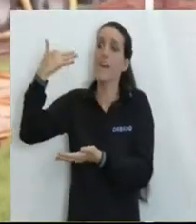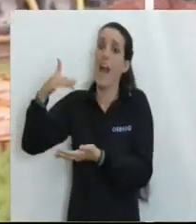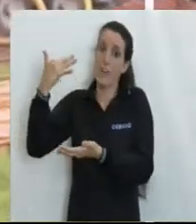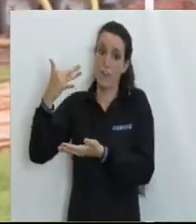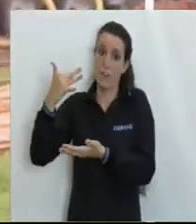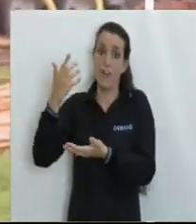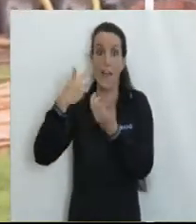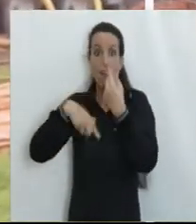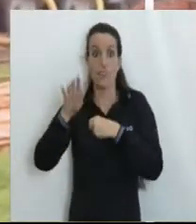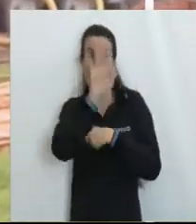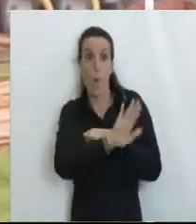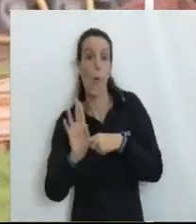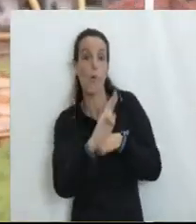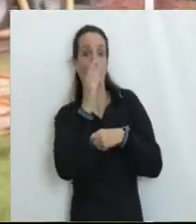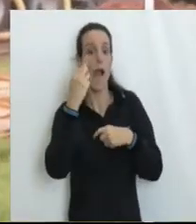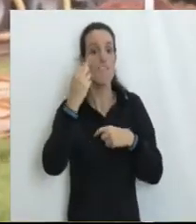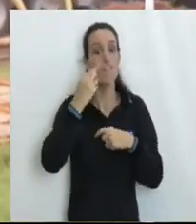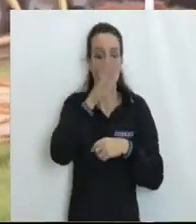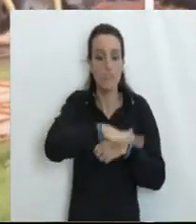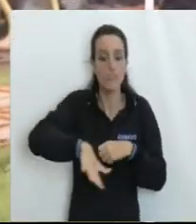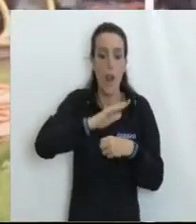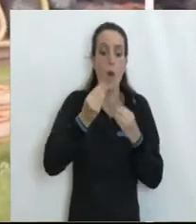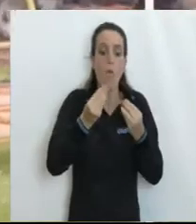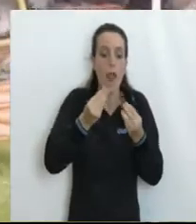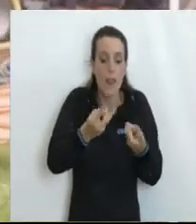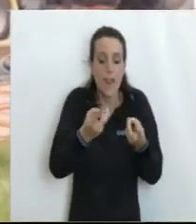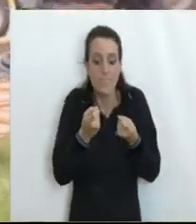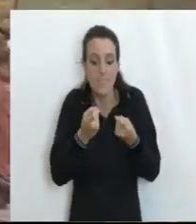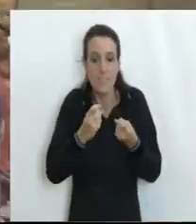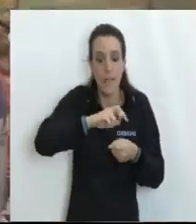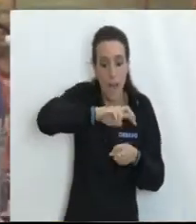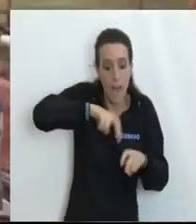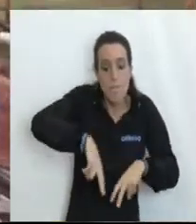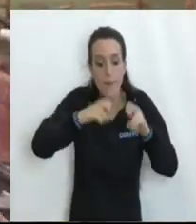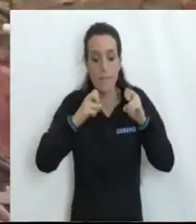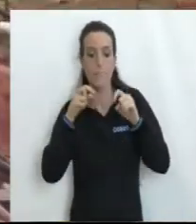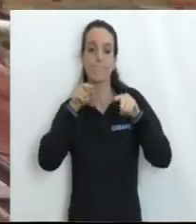de prioridad para su estudio y para su exploración